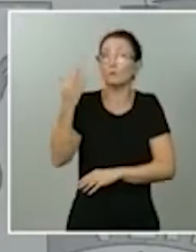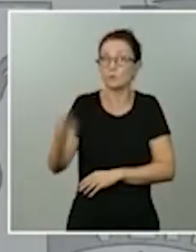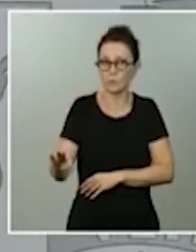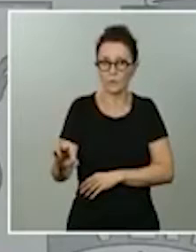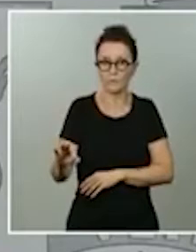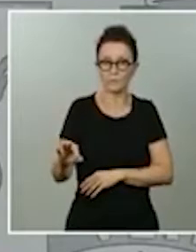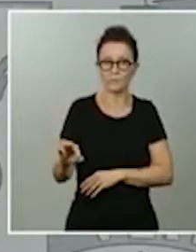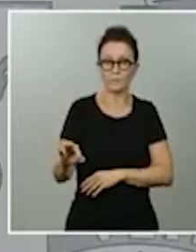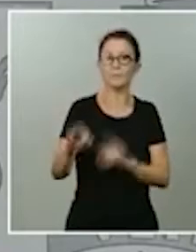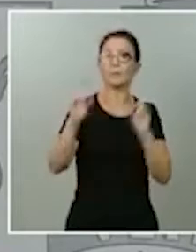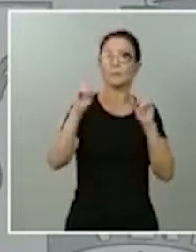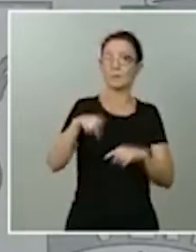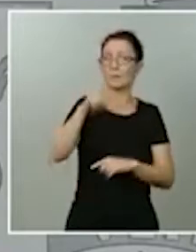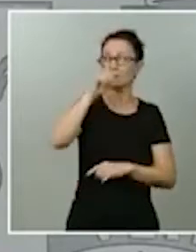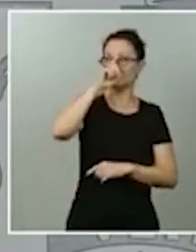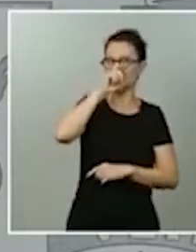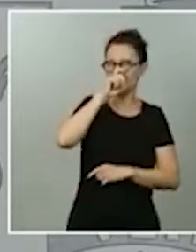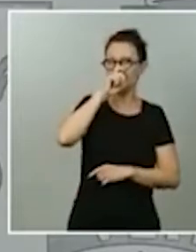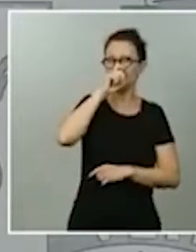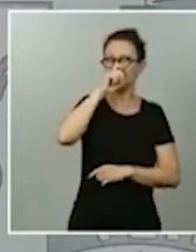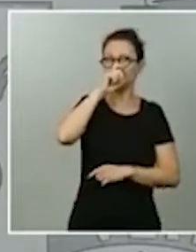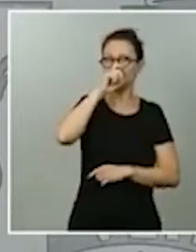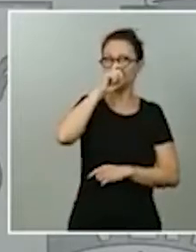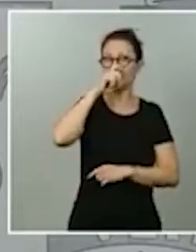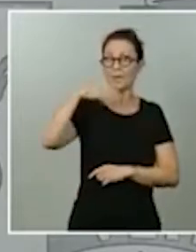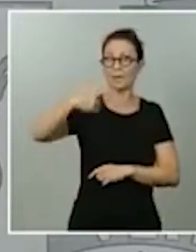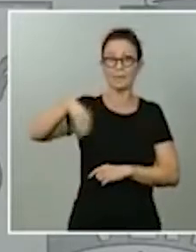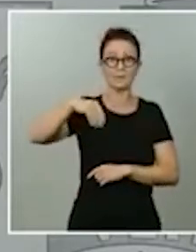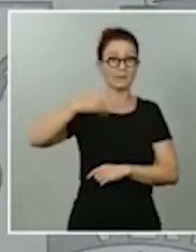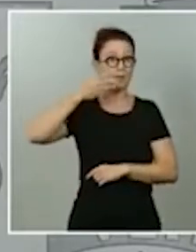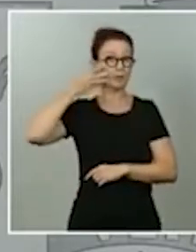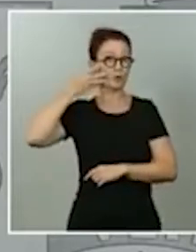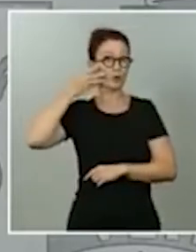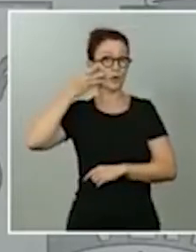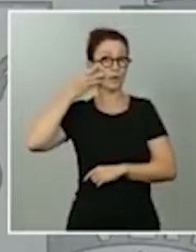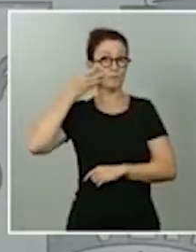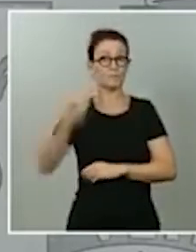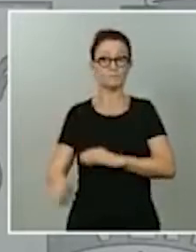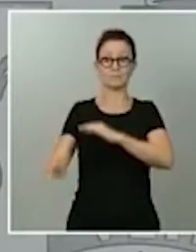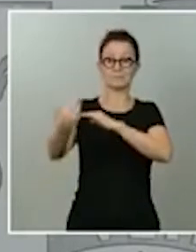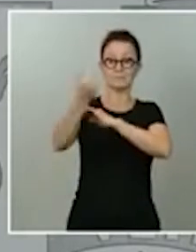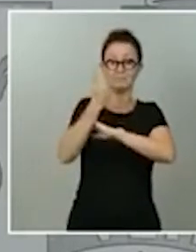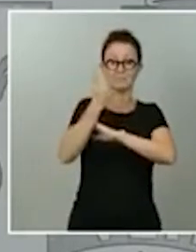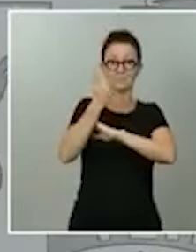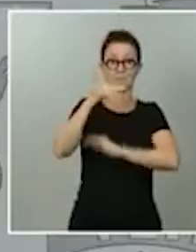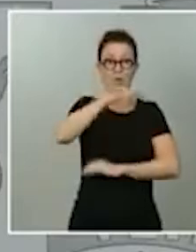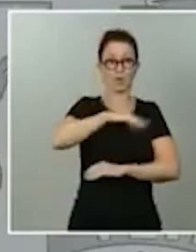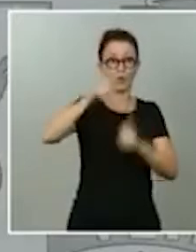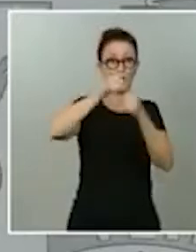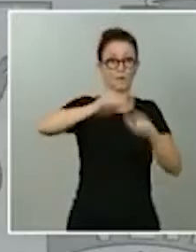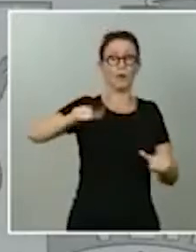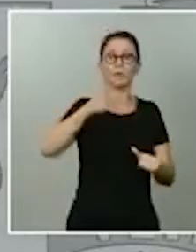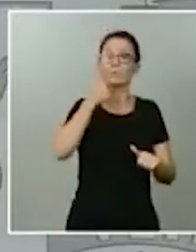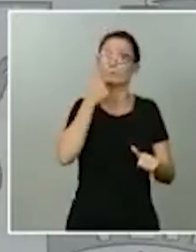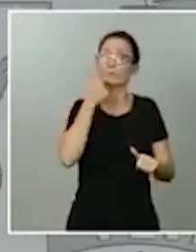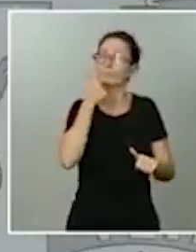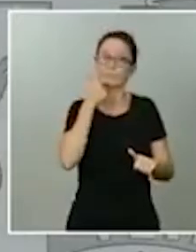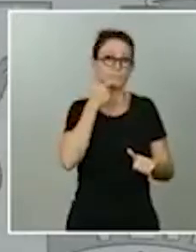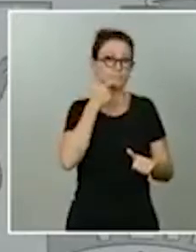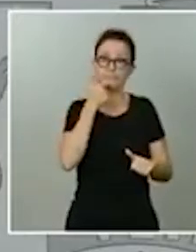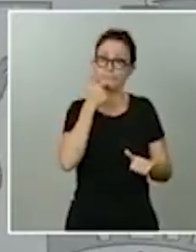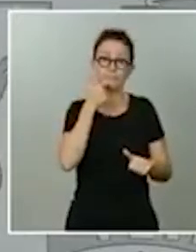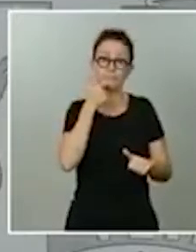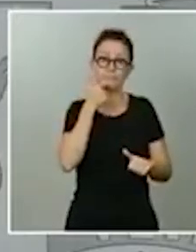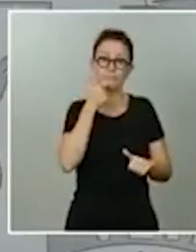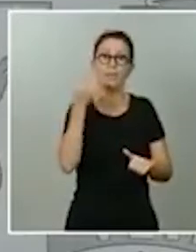Torra no se desplazó a La Rioja a la celebración de la conferencia de presidentes, pidió que fuera telemática precisamente porque tenía que atender a la